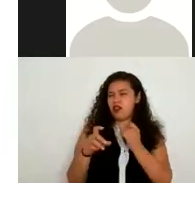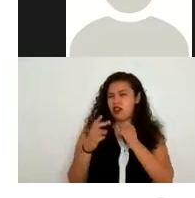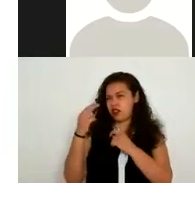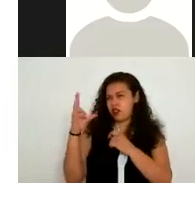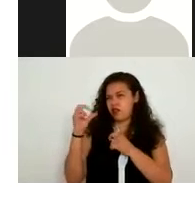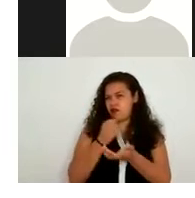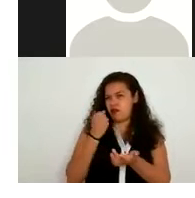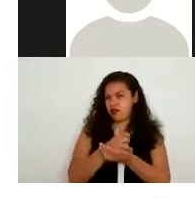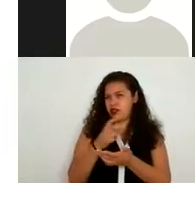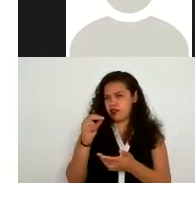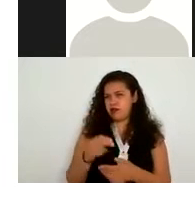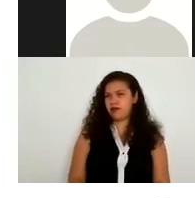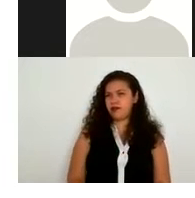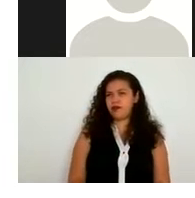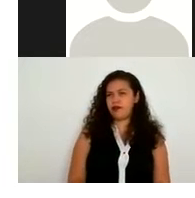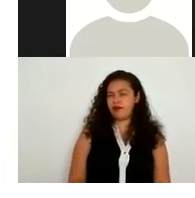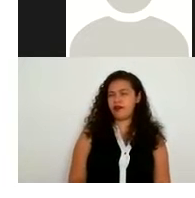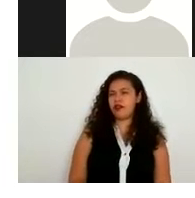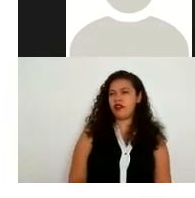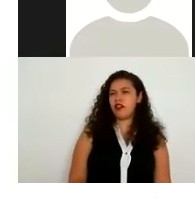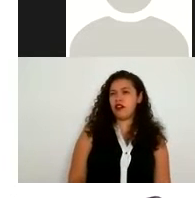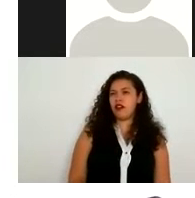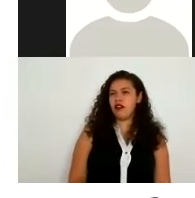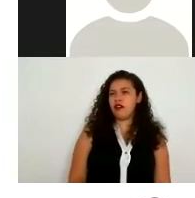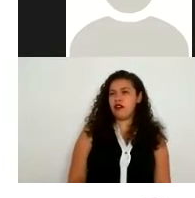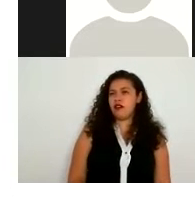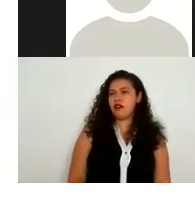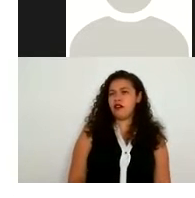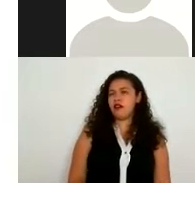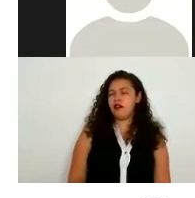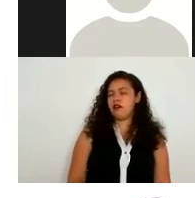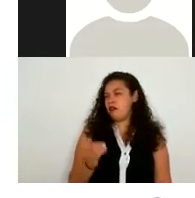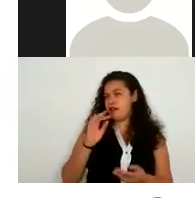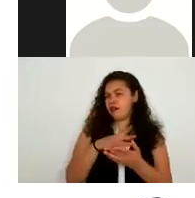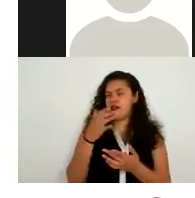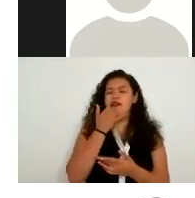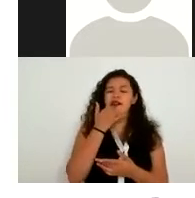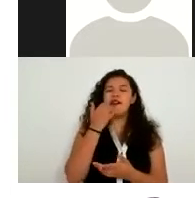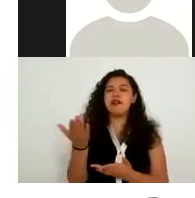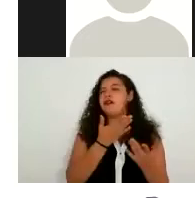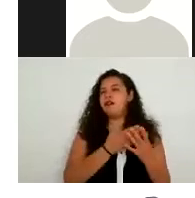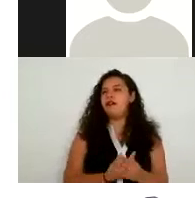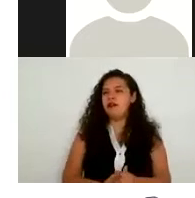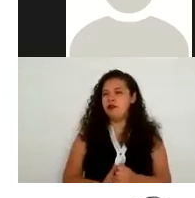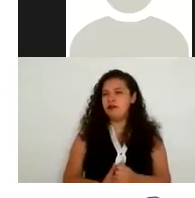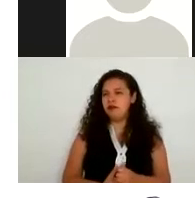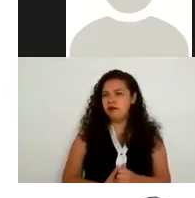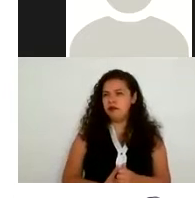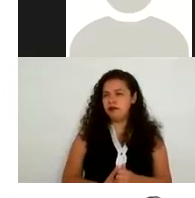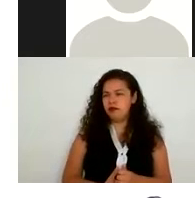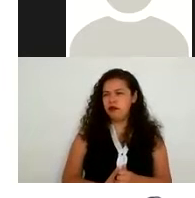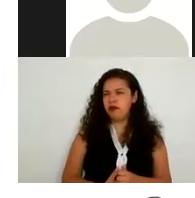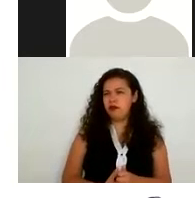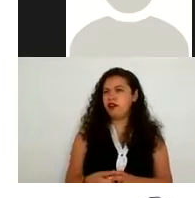muchas gracias un ejemplo perdón adelante adelante donde yo estoy creo que si se recaba la